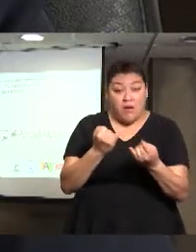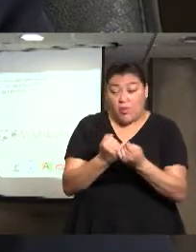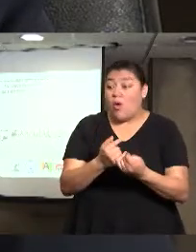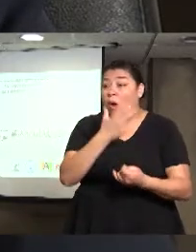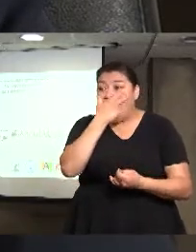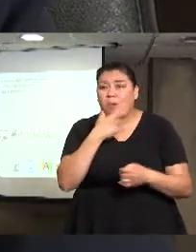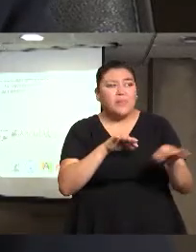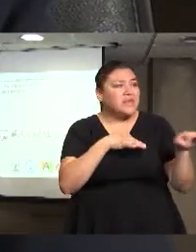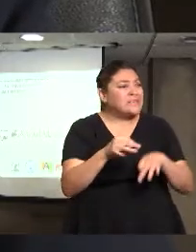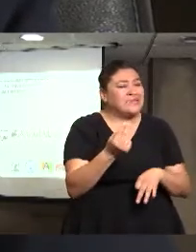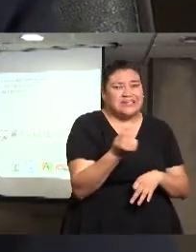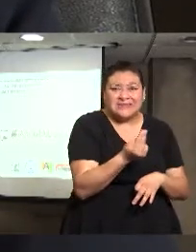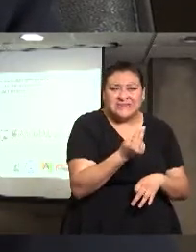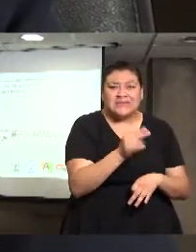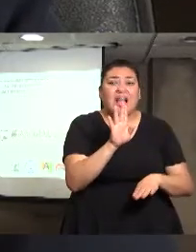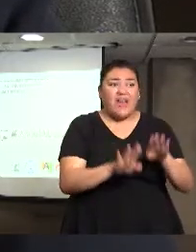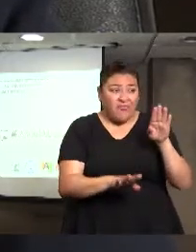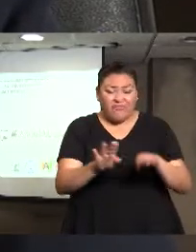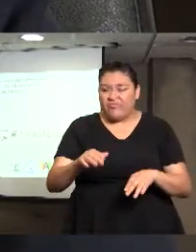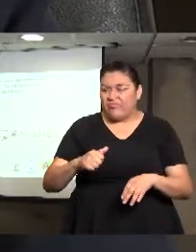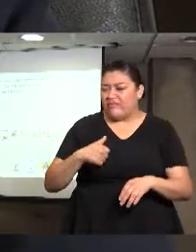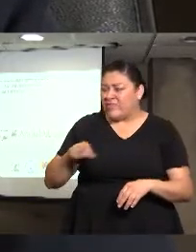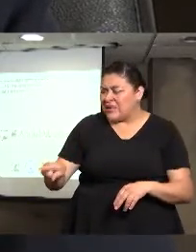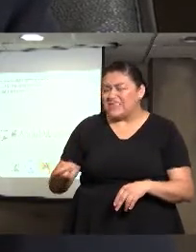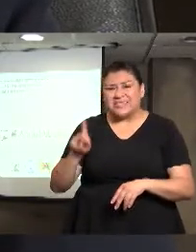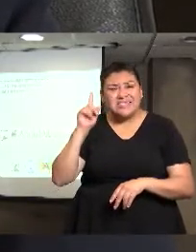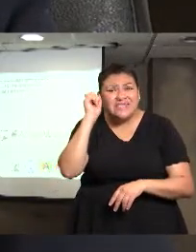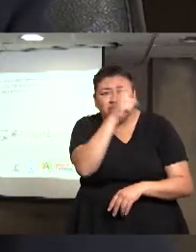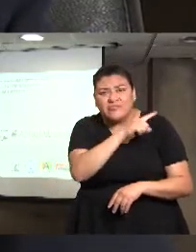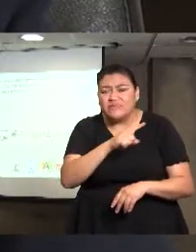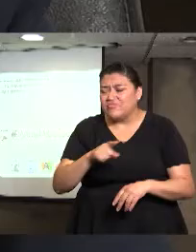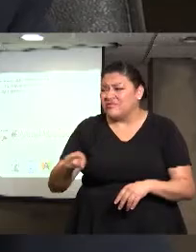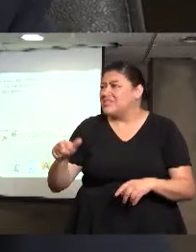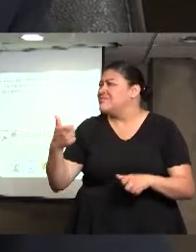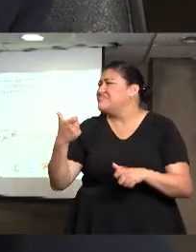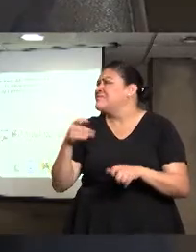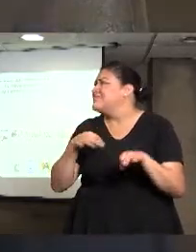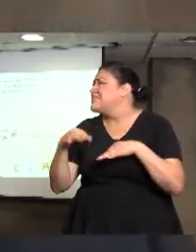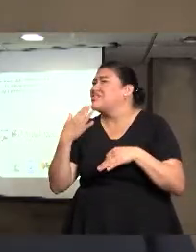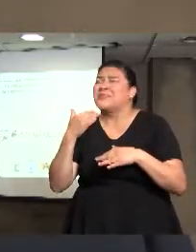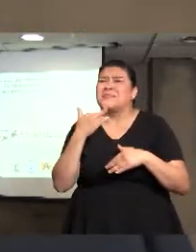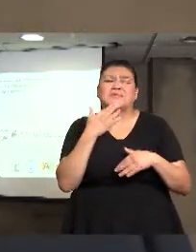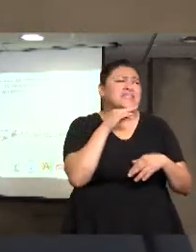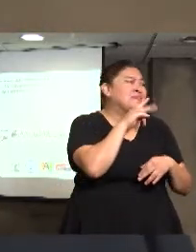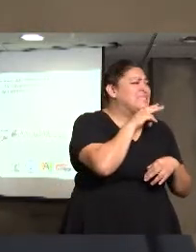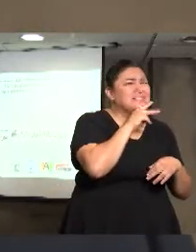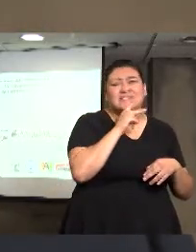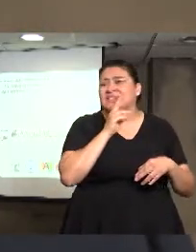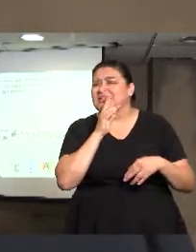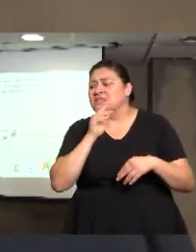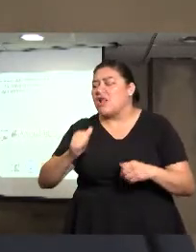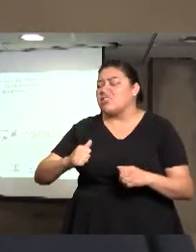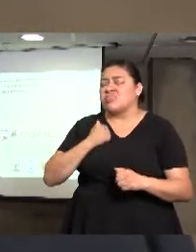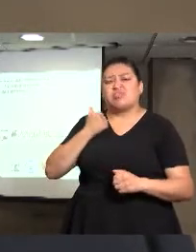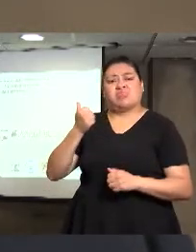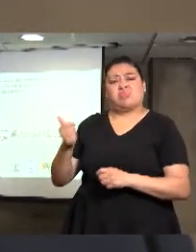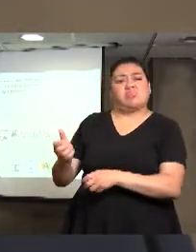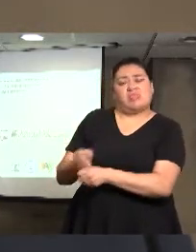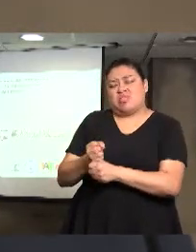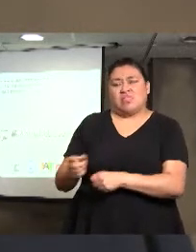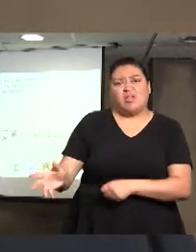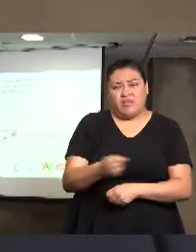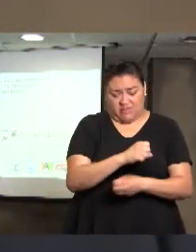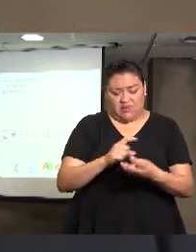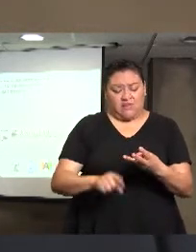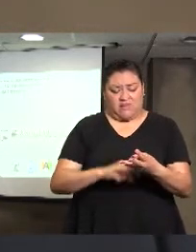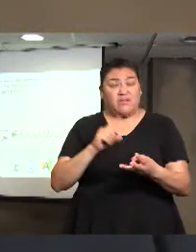ingreso económico, la vulnerabilidad en sí misma, la vulnerabilidad social, se pueden encontrar ante la posibilidad